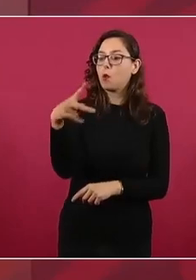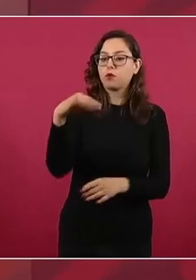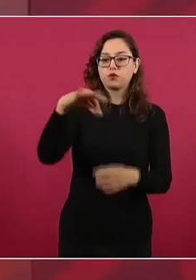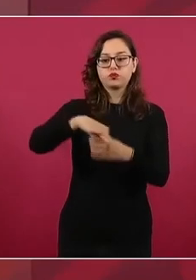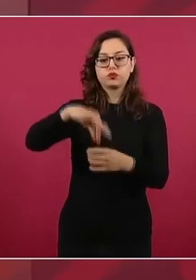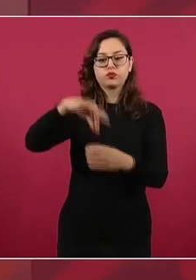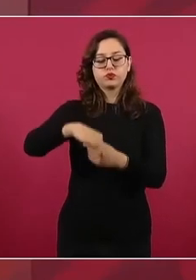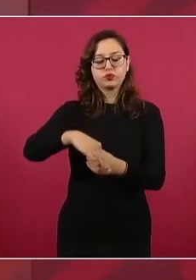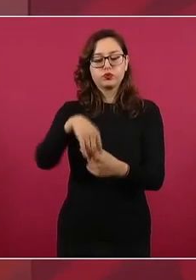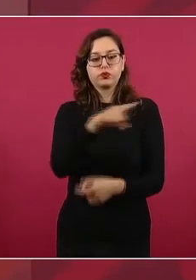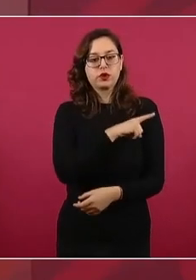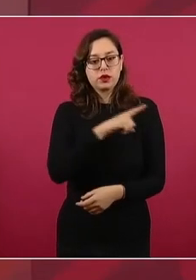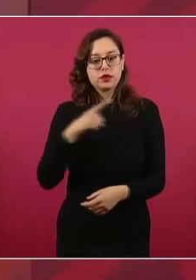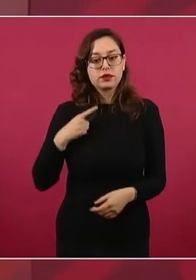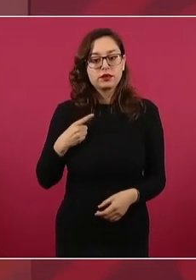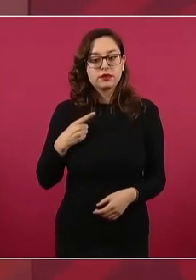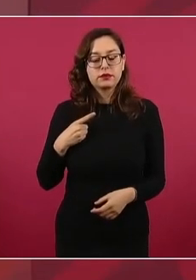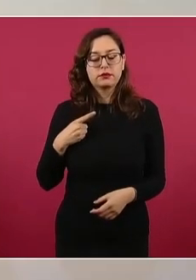libremente,